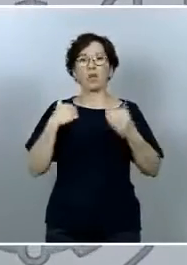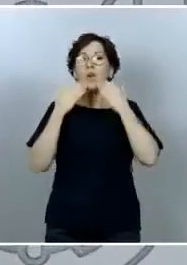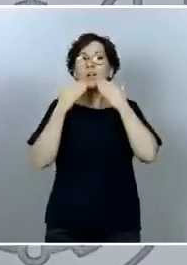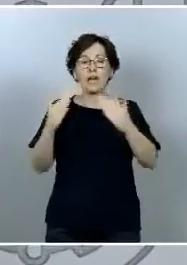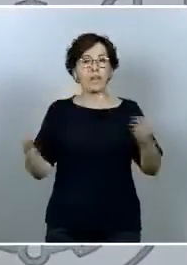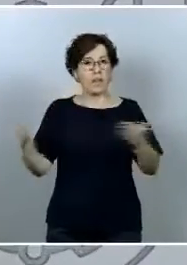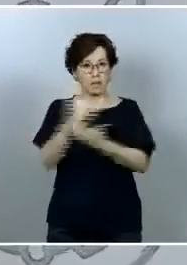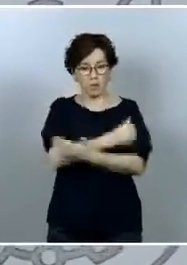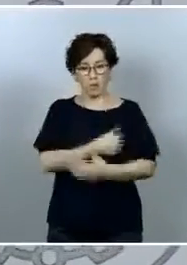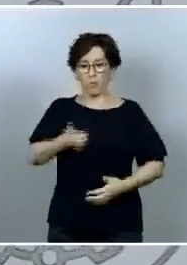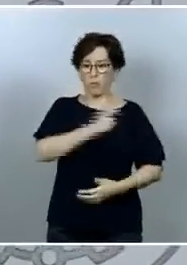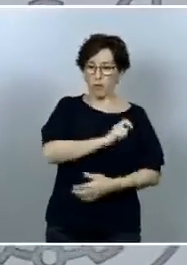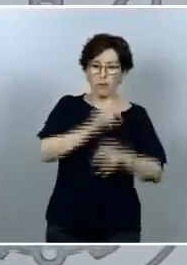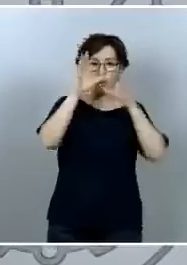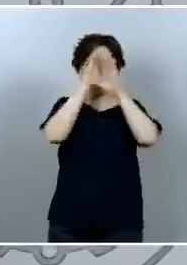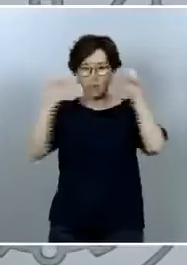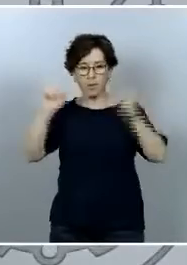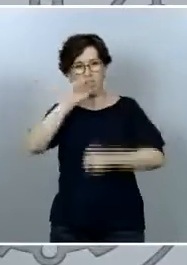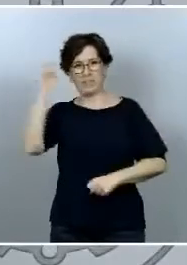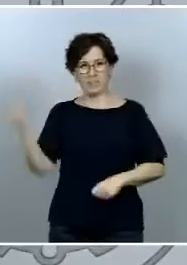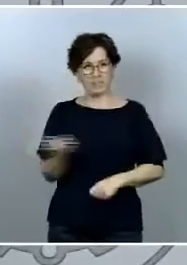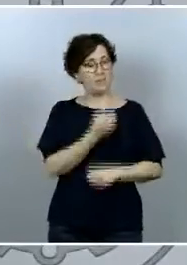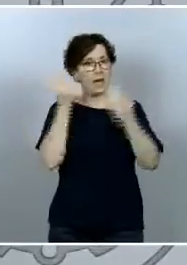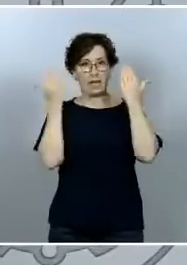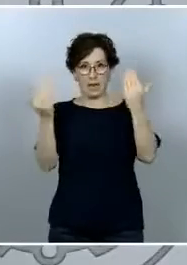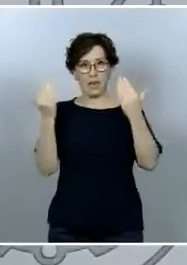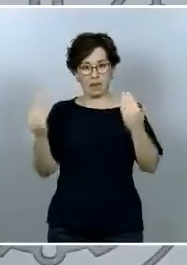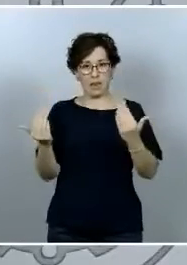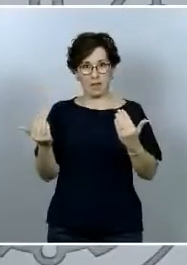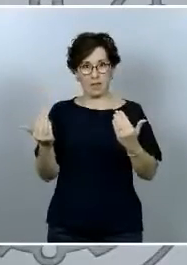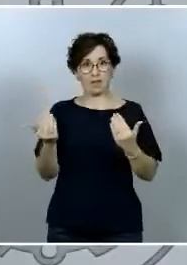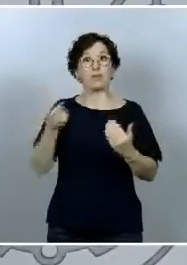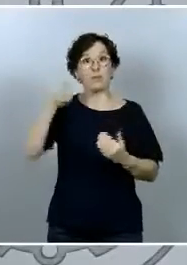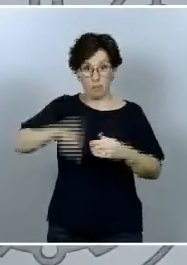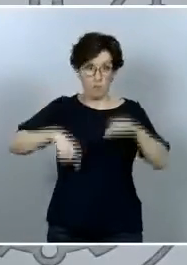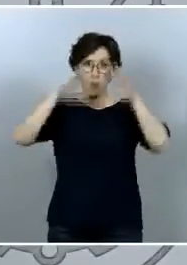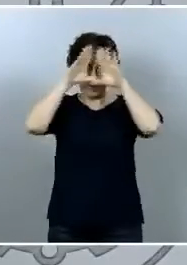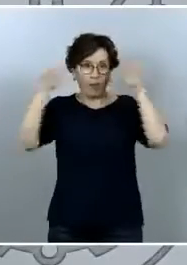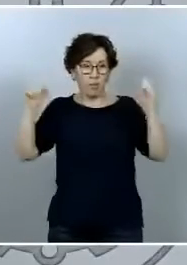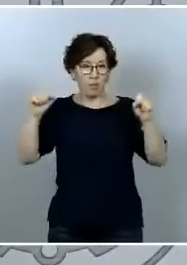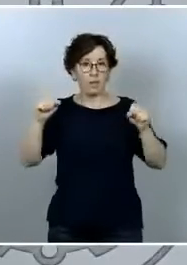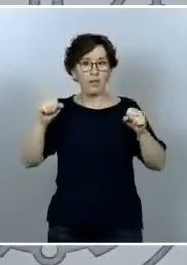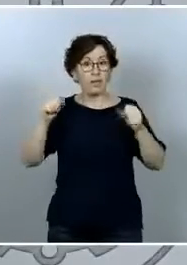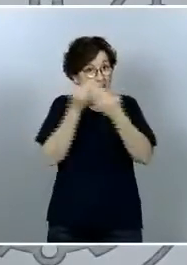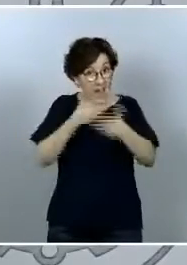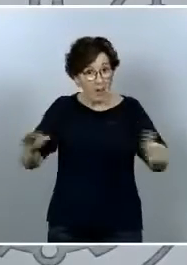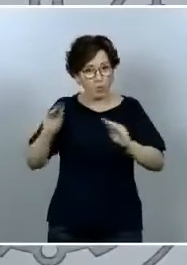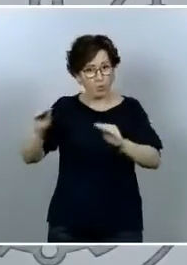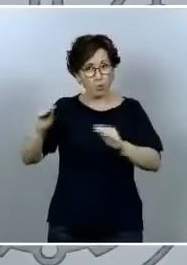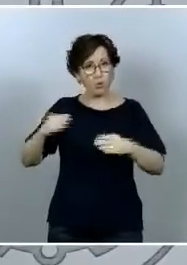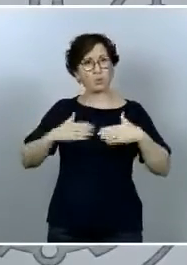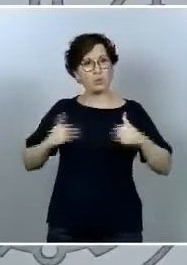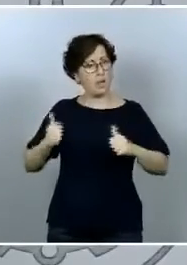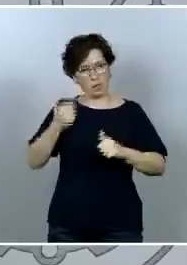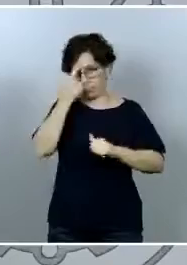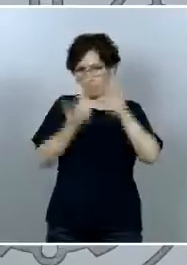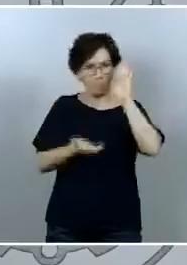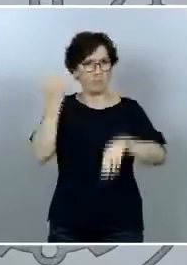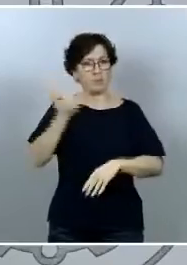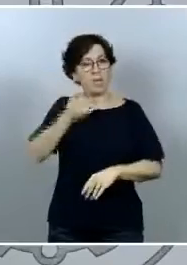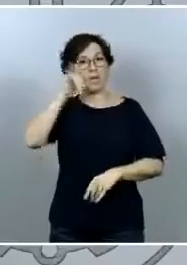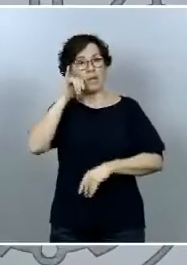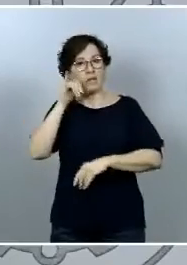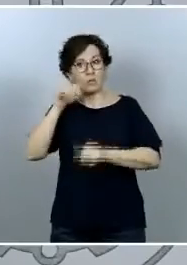fuerzas de seguridad del Estado y por tanto a la Guardia Civil que a riesgo de su propia salud han estado trabajando y siguen trabajando